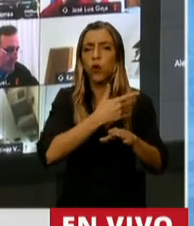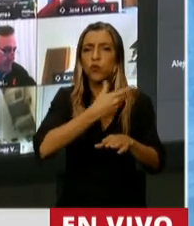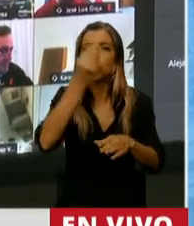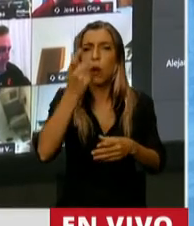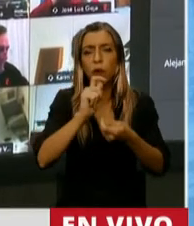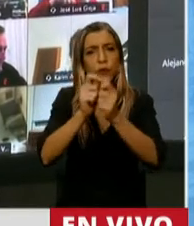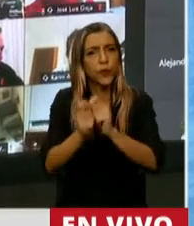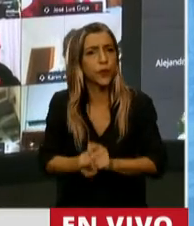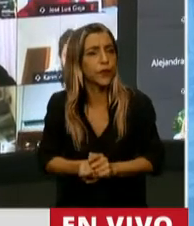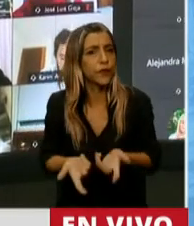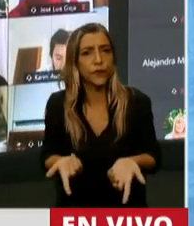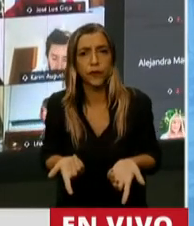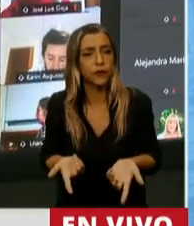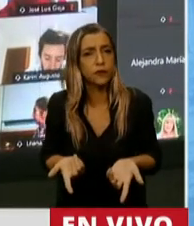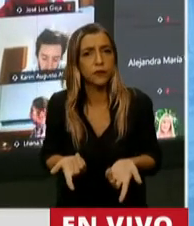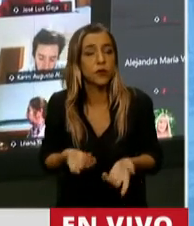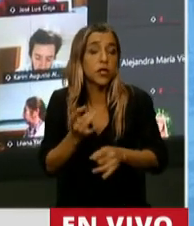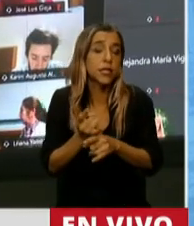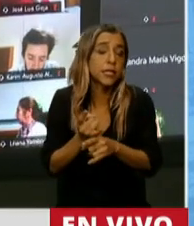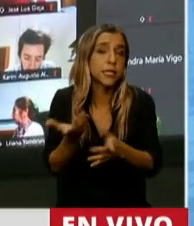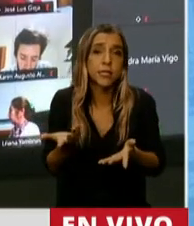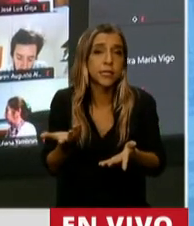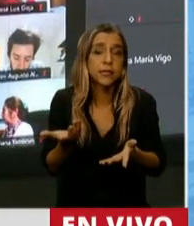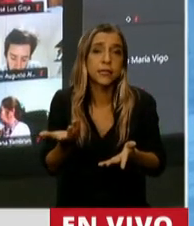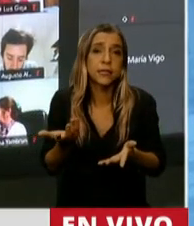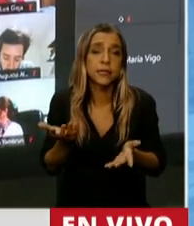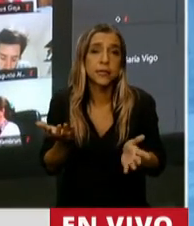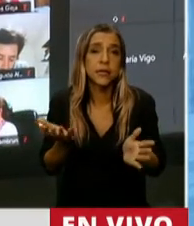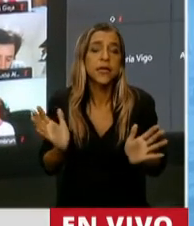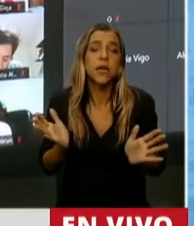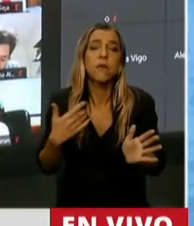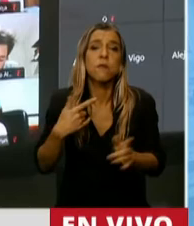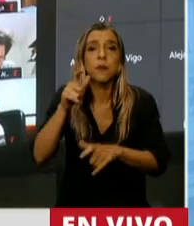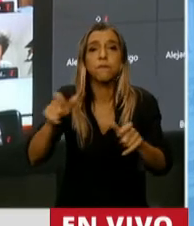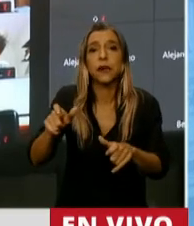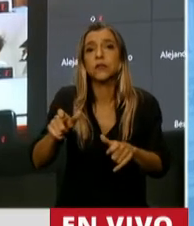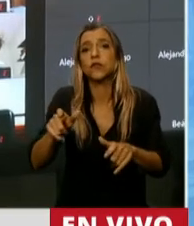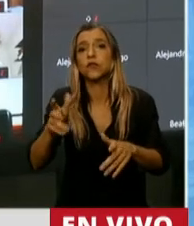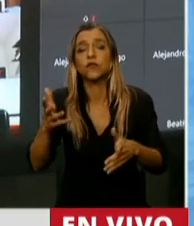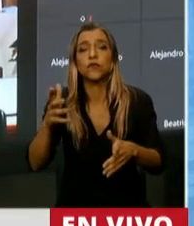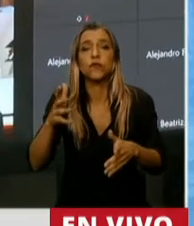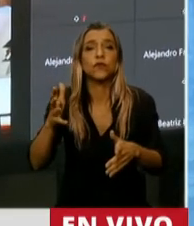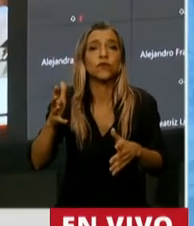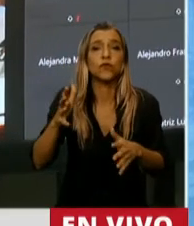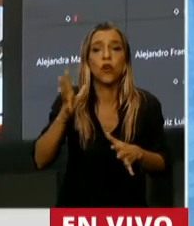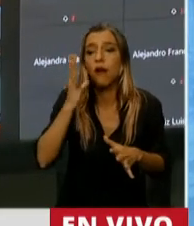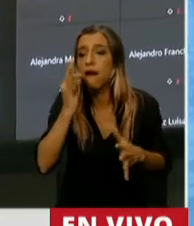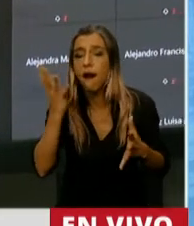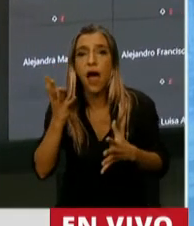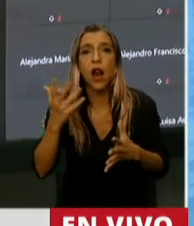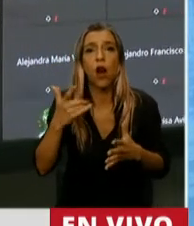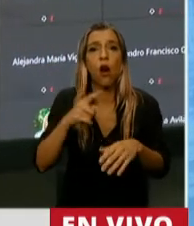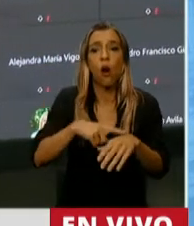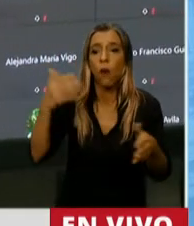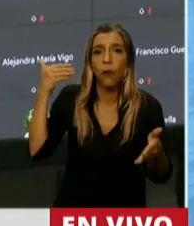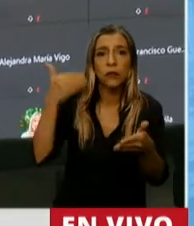argentinos fueron quedando en la mitad del camino solamente con esto, de que el último año de gestión del 2019